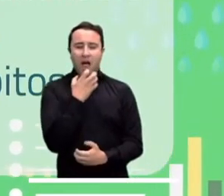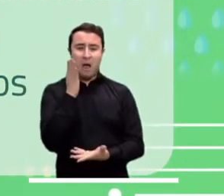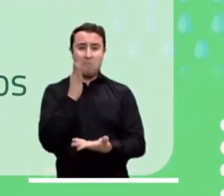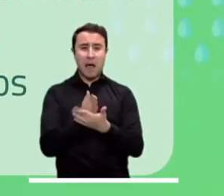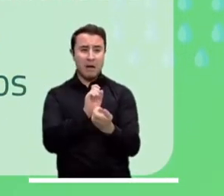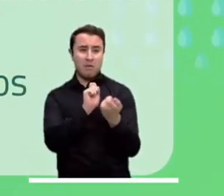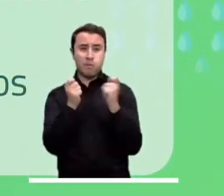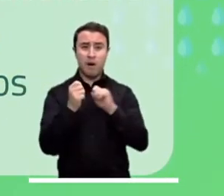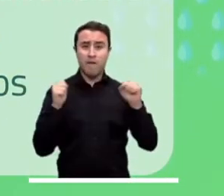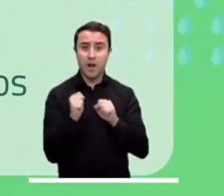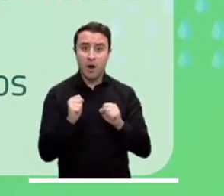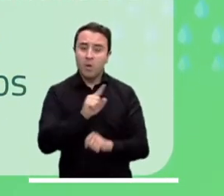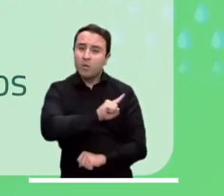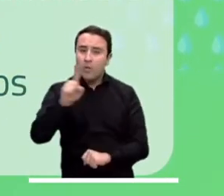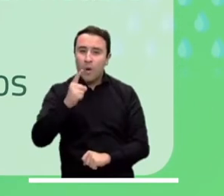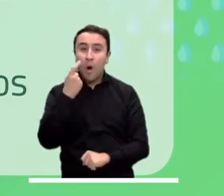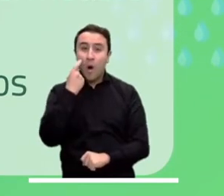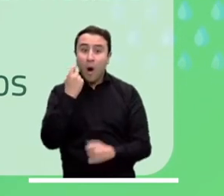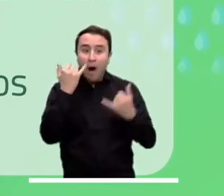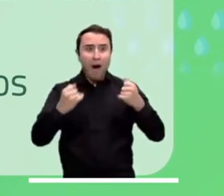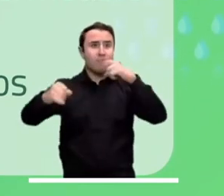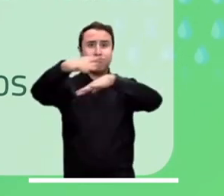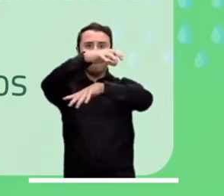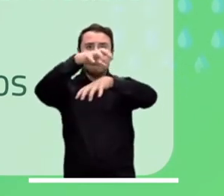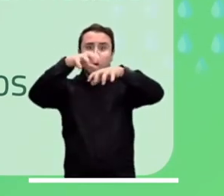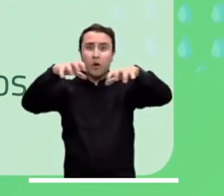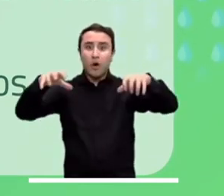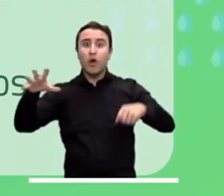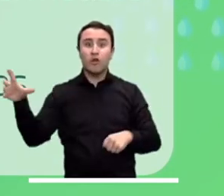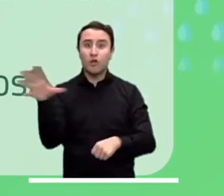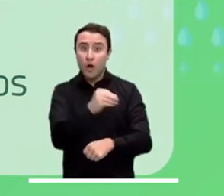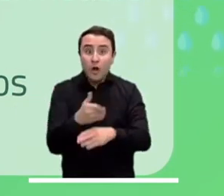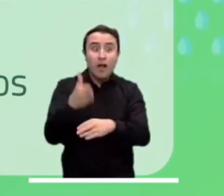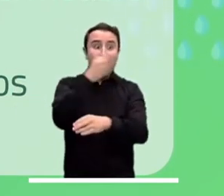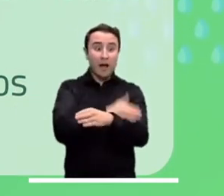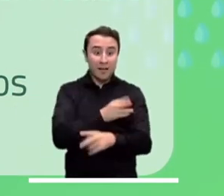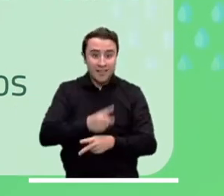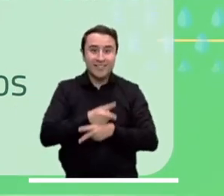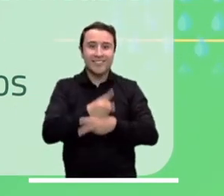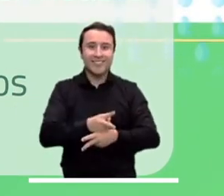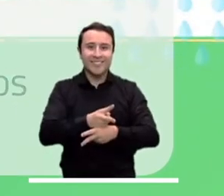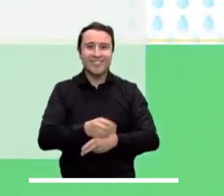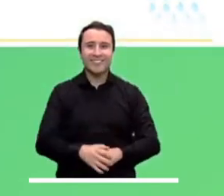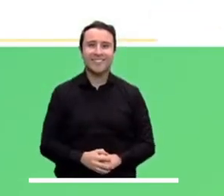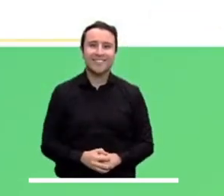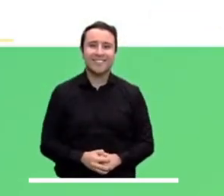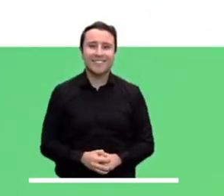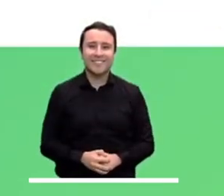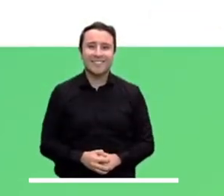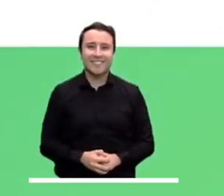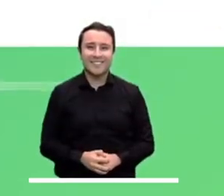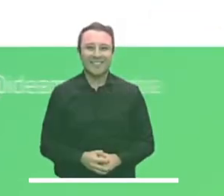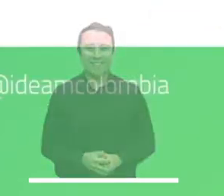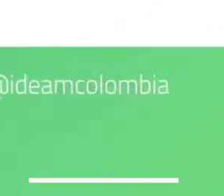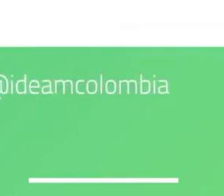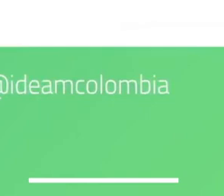exponga a cambios súbitos de temperatura. En esta temporada de lluvias, todos debemos estar preparados.